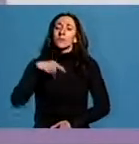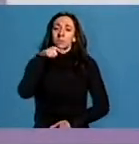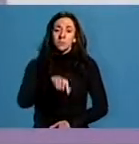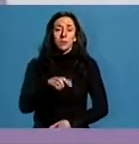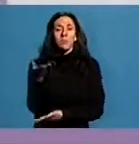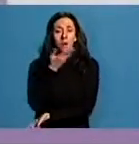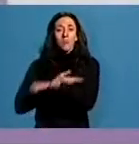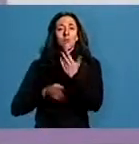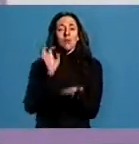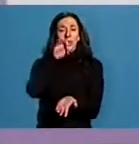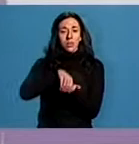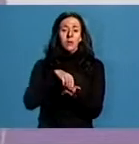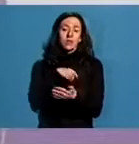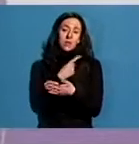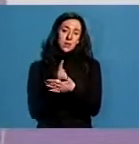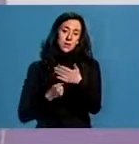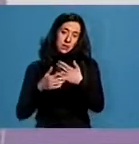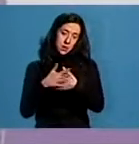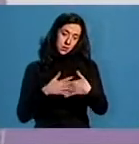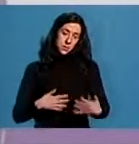colaboración do Centro de Artesanía e Deseño.